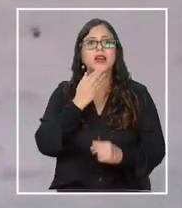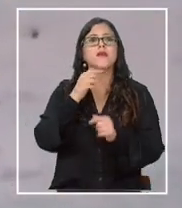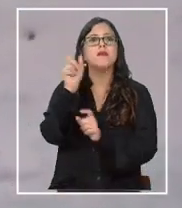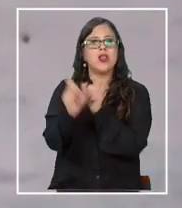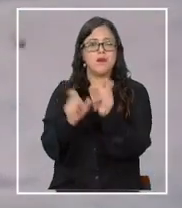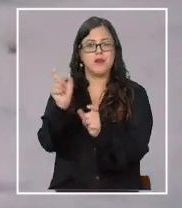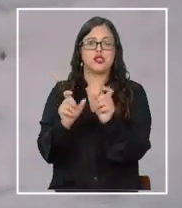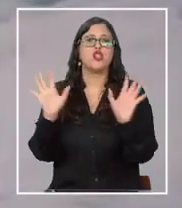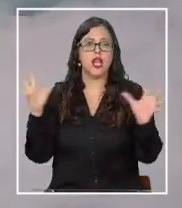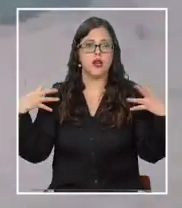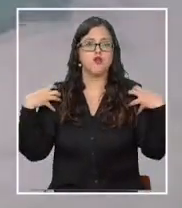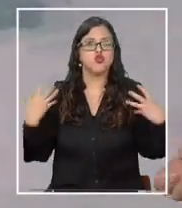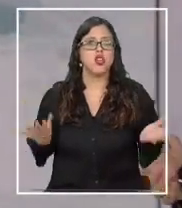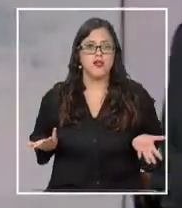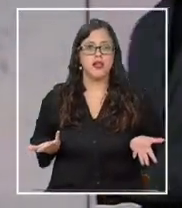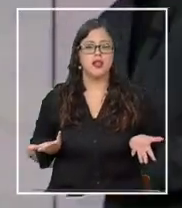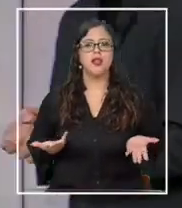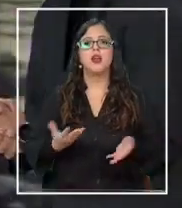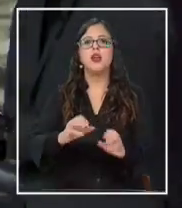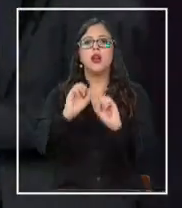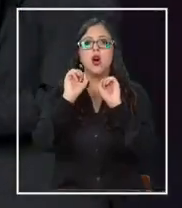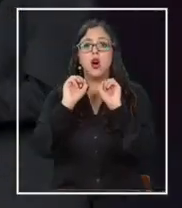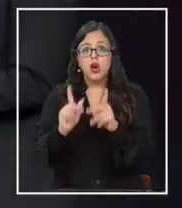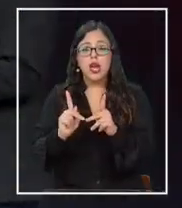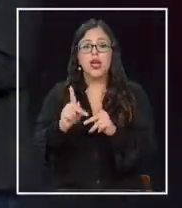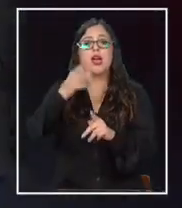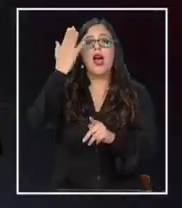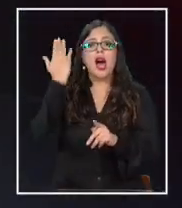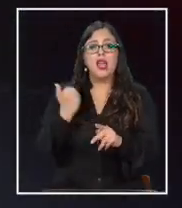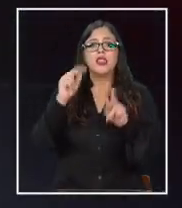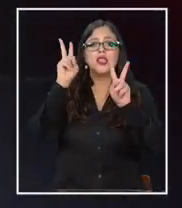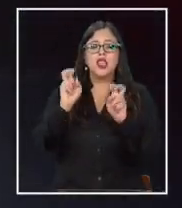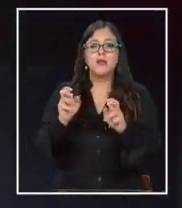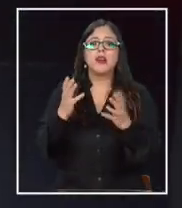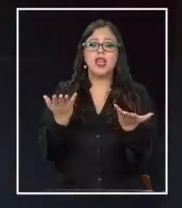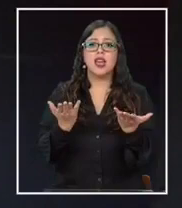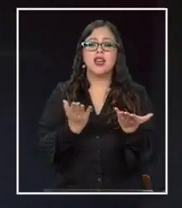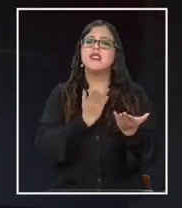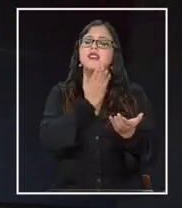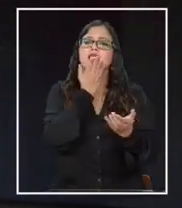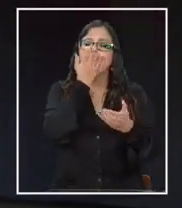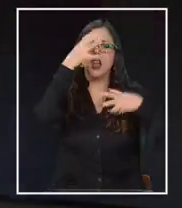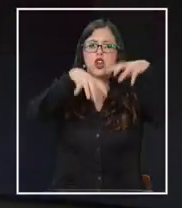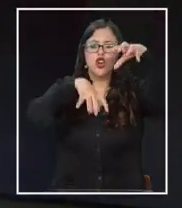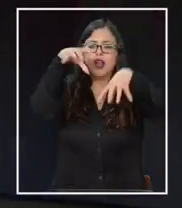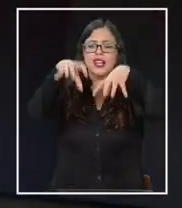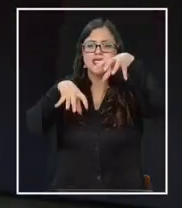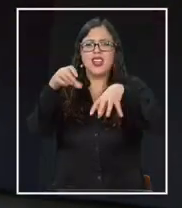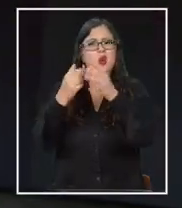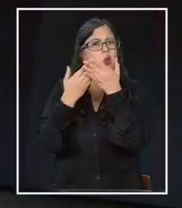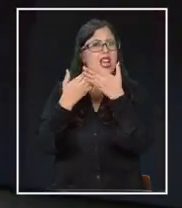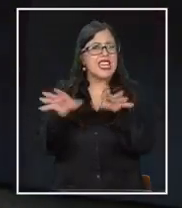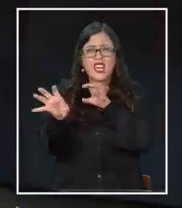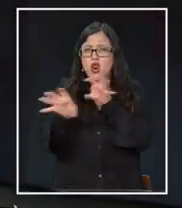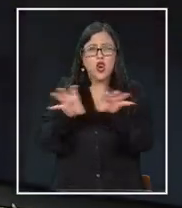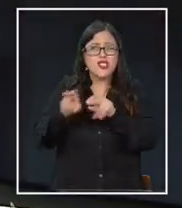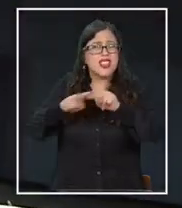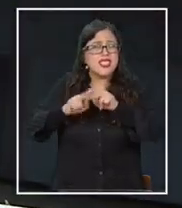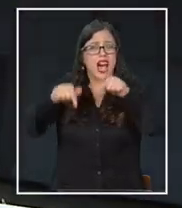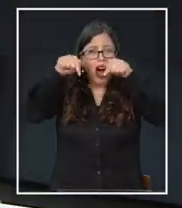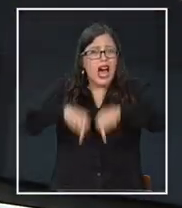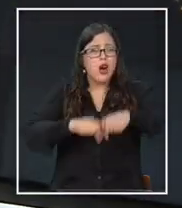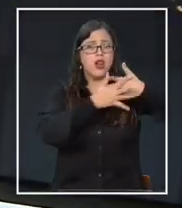Nosotros. Ya, lo que pasa es que también cuando salía el informe del panel climático y hablaba del tema de los glaciares, se haga lo que se haga a partir de hoy día,